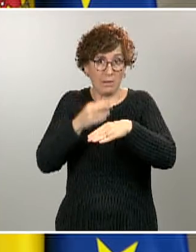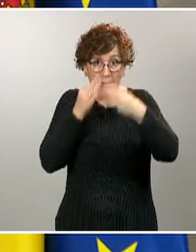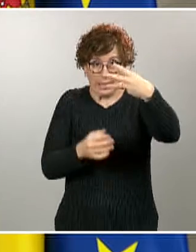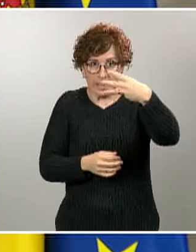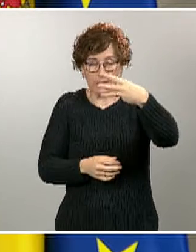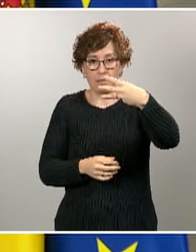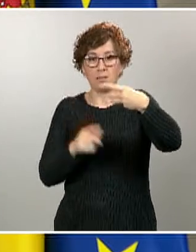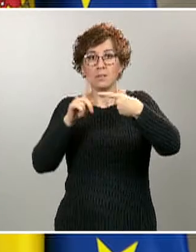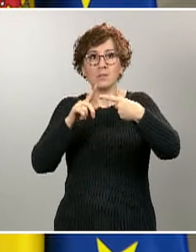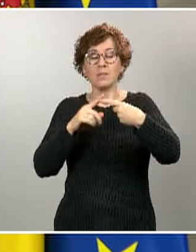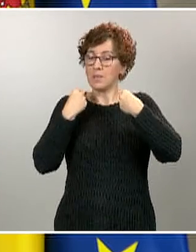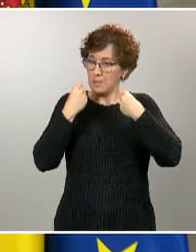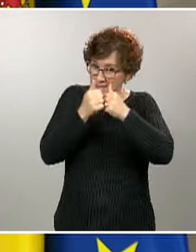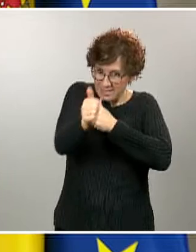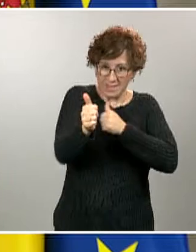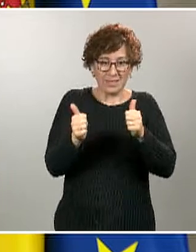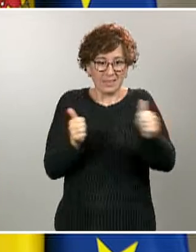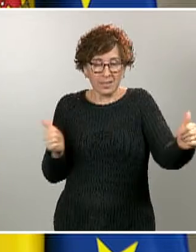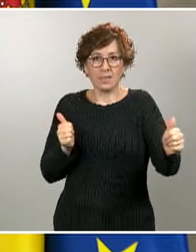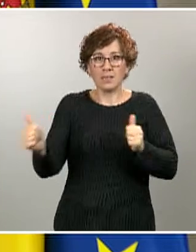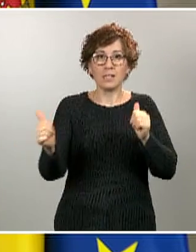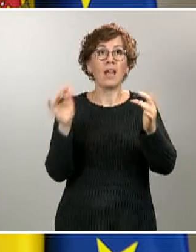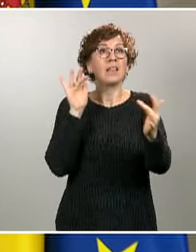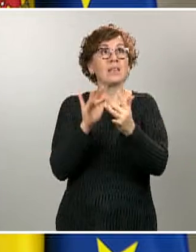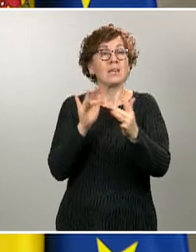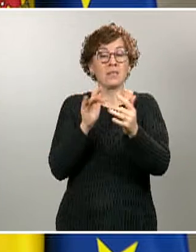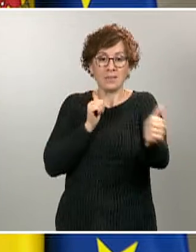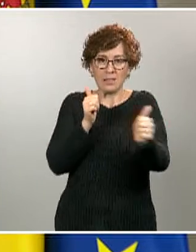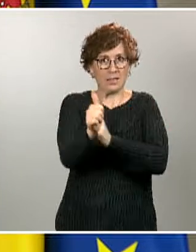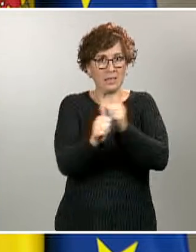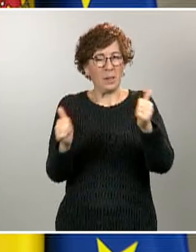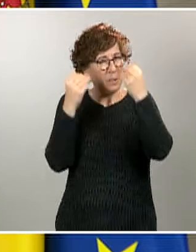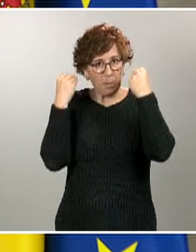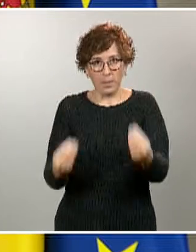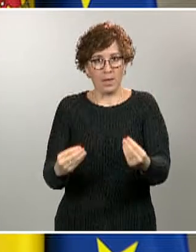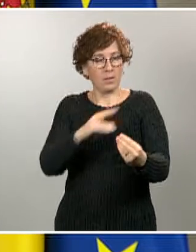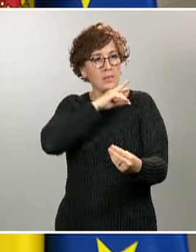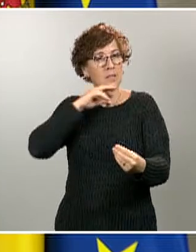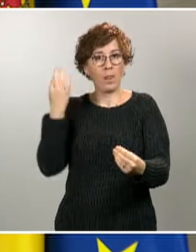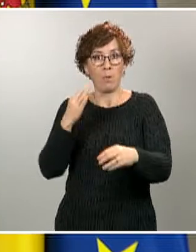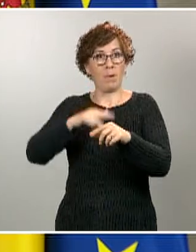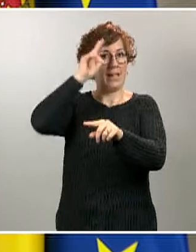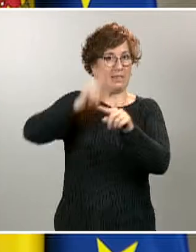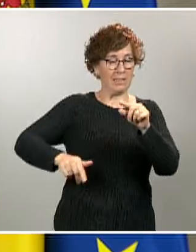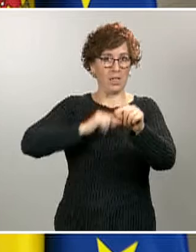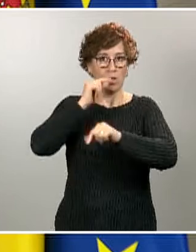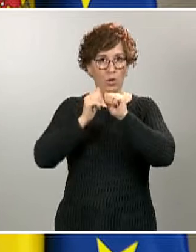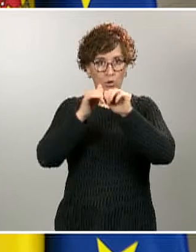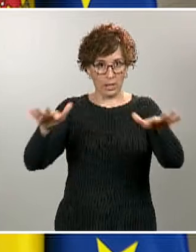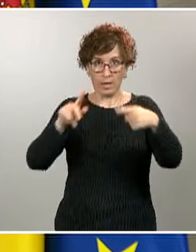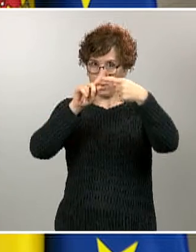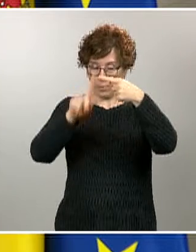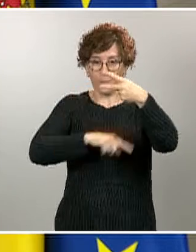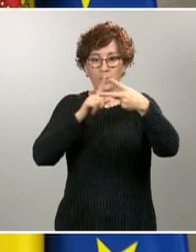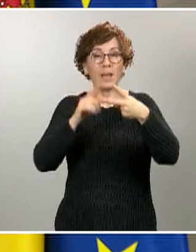interpersonal, la distancia social, es la mejor medida para prevenir el contagio. La higiene del lavado de